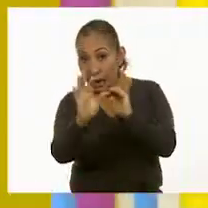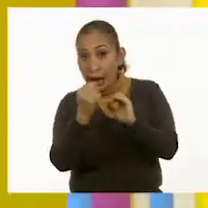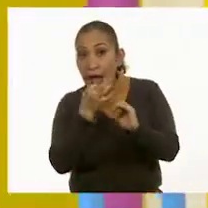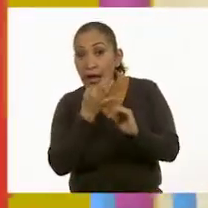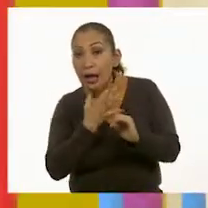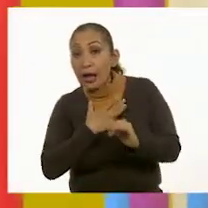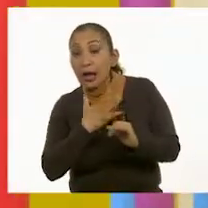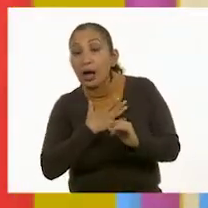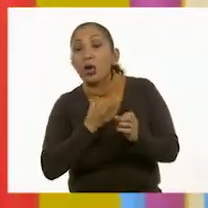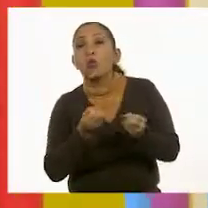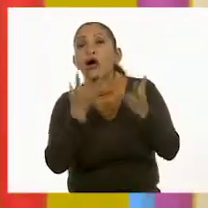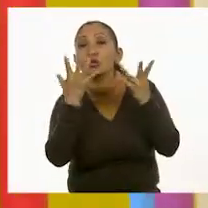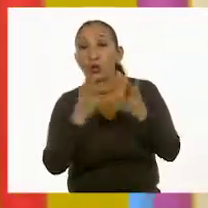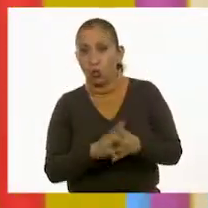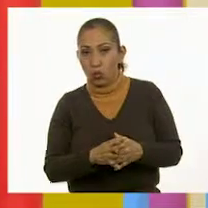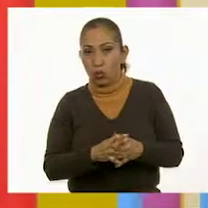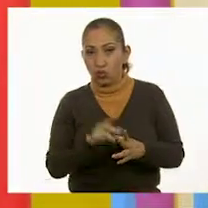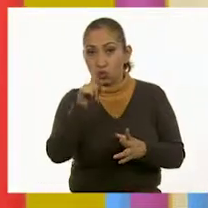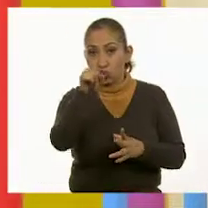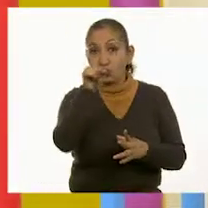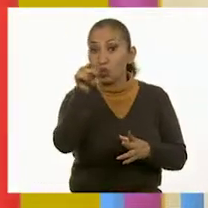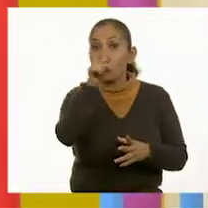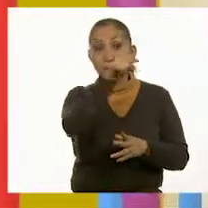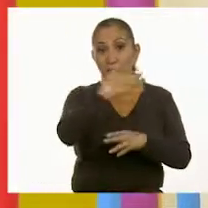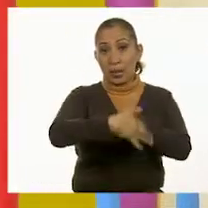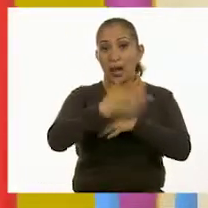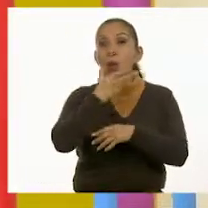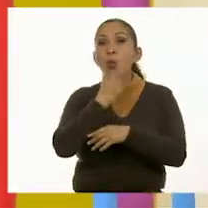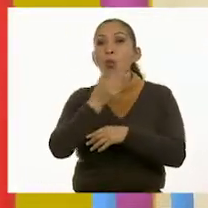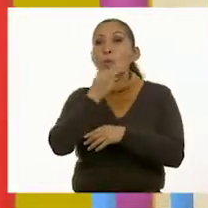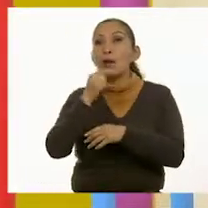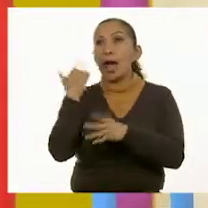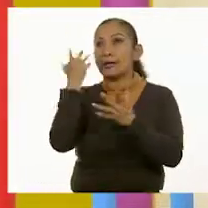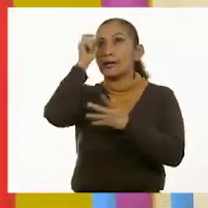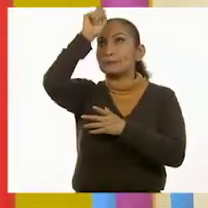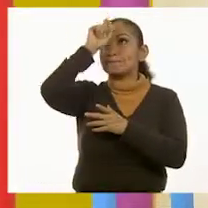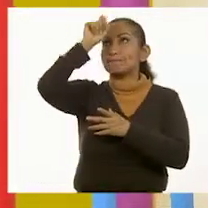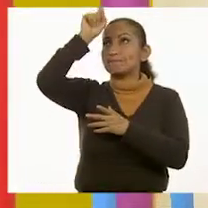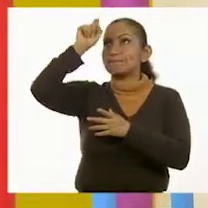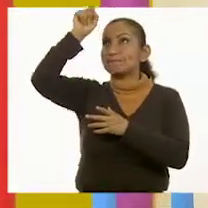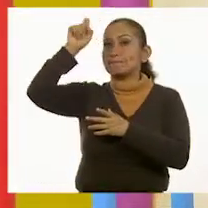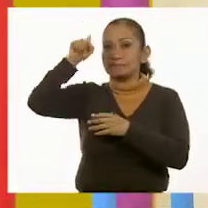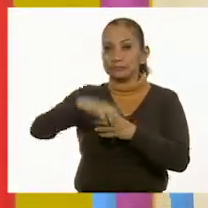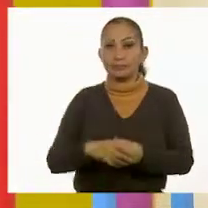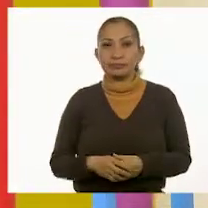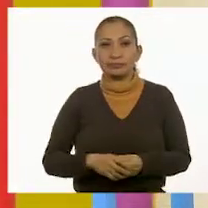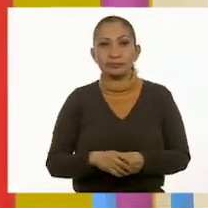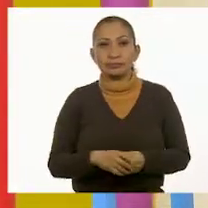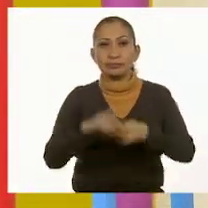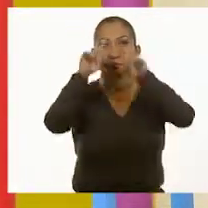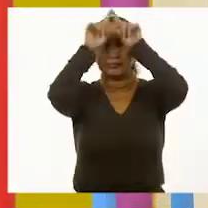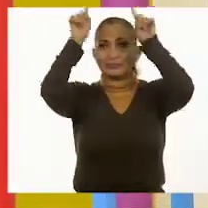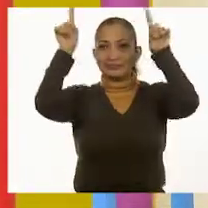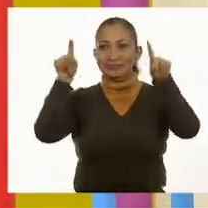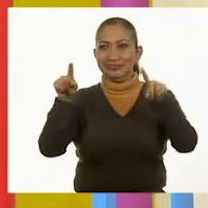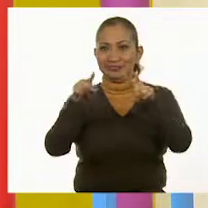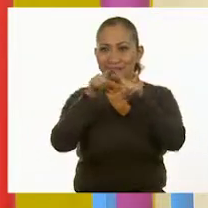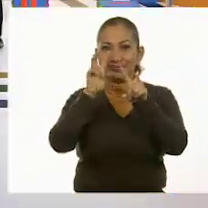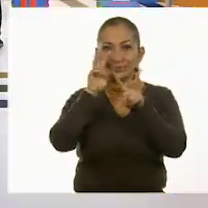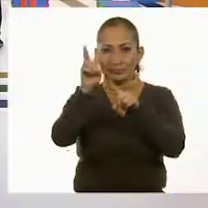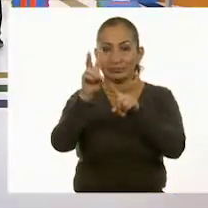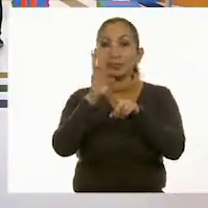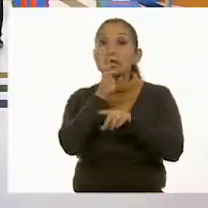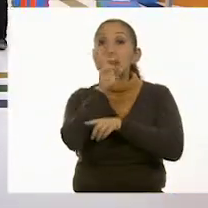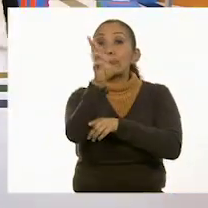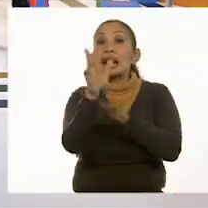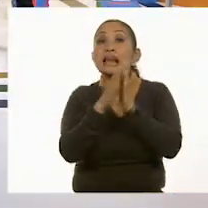casa vayan escribiendo. Tú ve colocando los palitos de la cantidad de fichitas. ¿En la hoja o acá? En la hojita. En la hojita. Recuerda que estamos